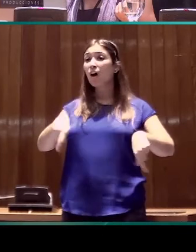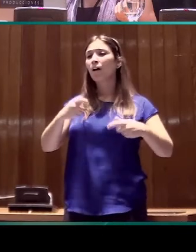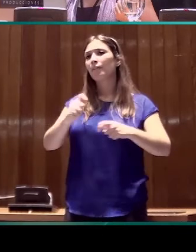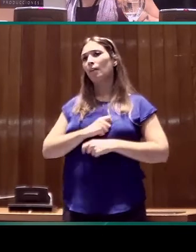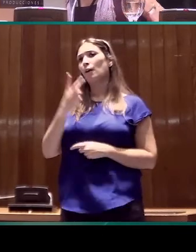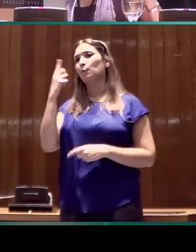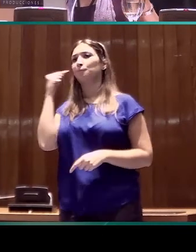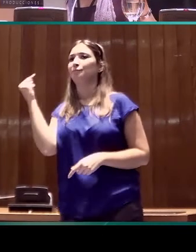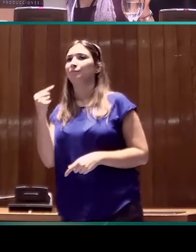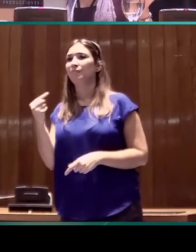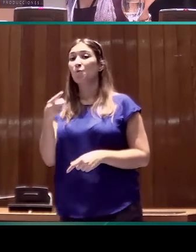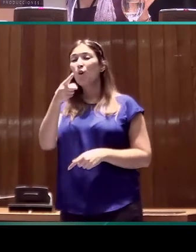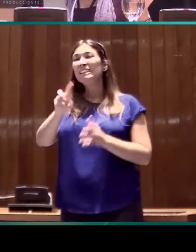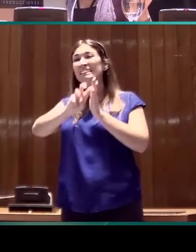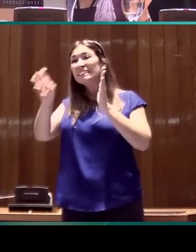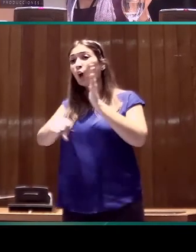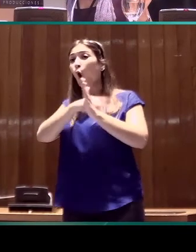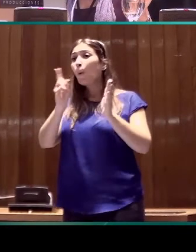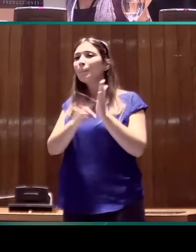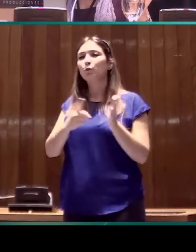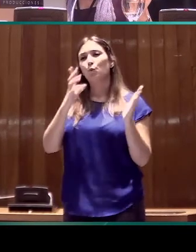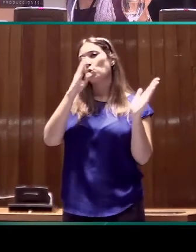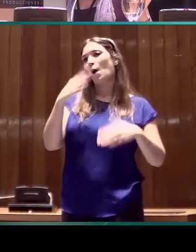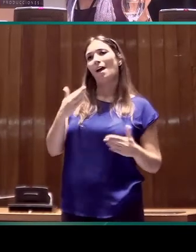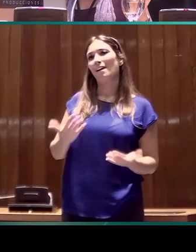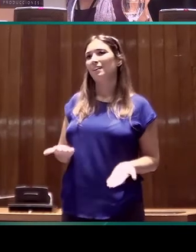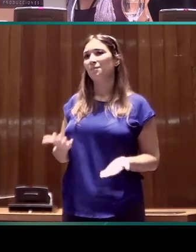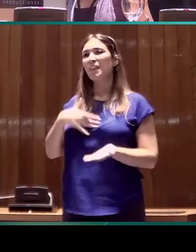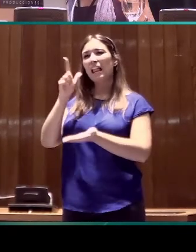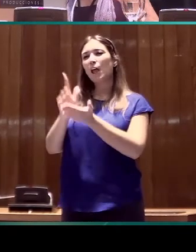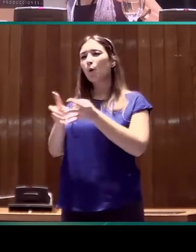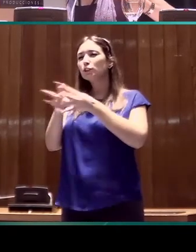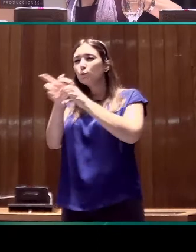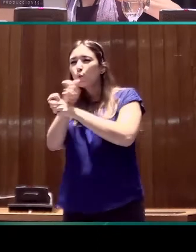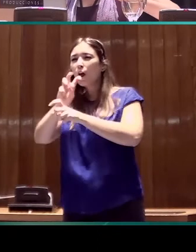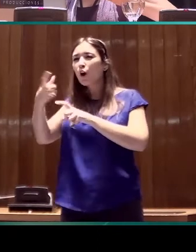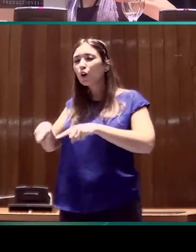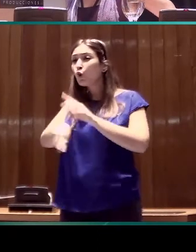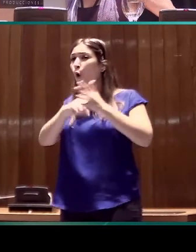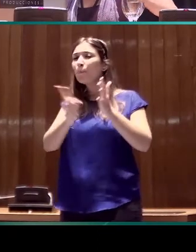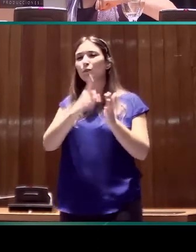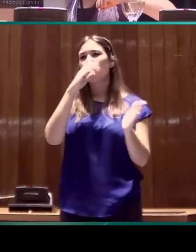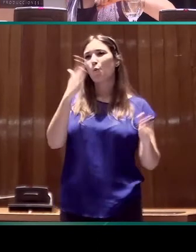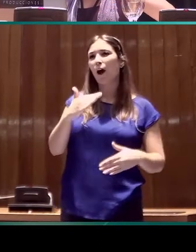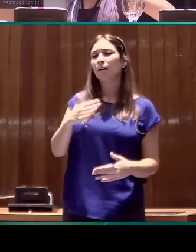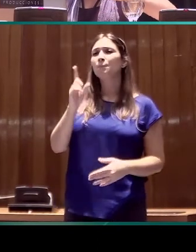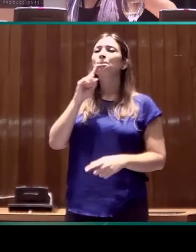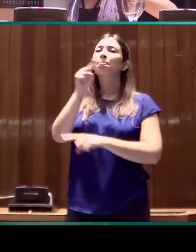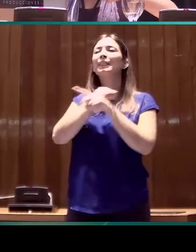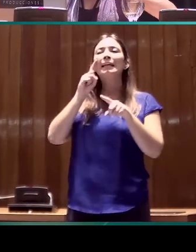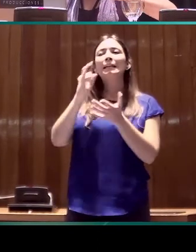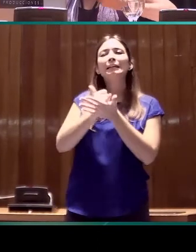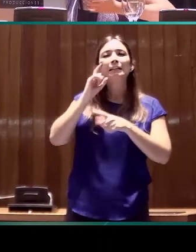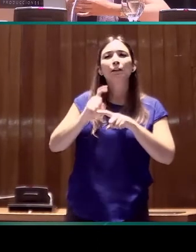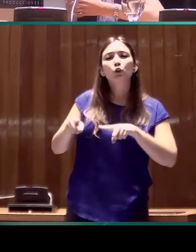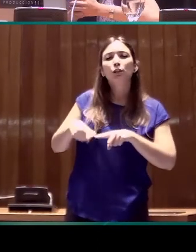que no recogen todas las estructuras posibles que tenemos en la lengua y tampoco nos ofrecen evidencia negativa, es decir, aquello que